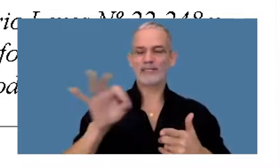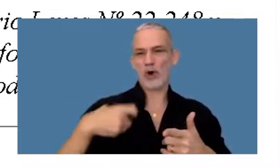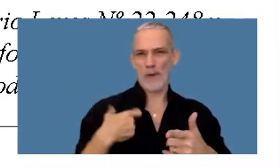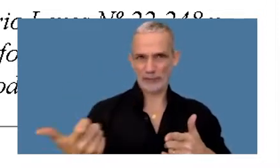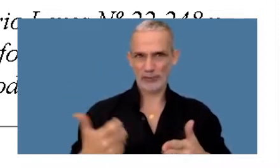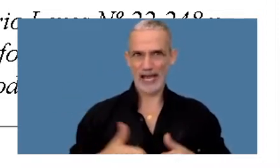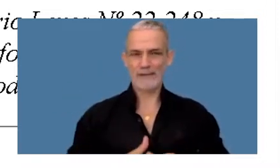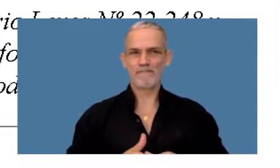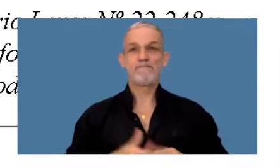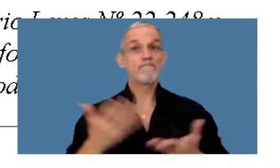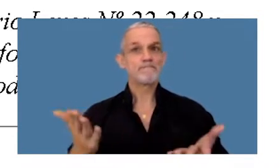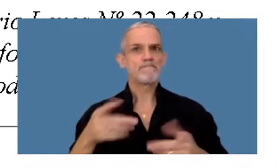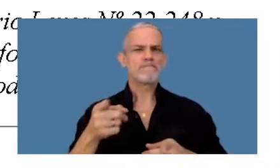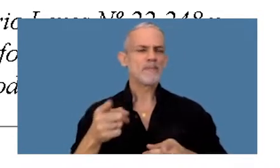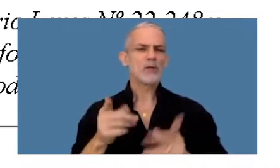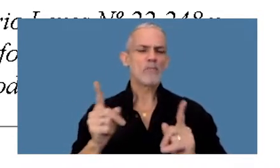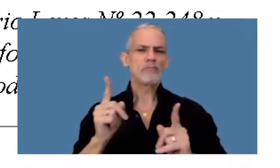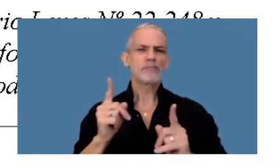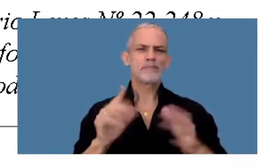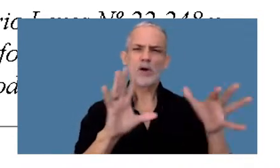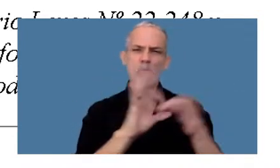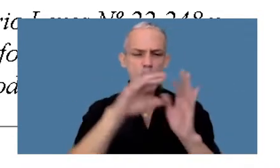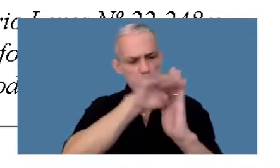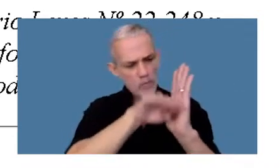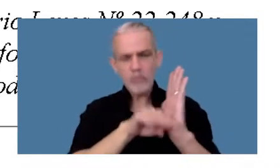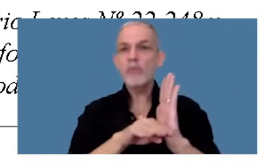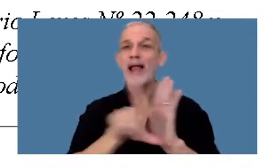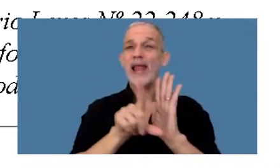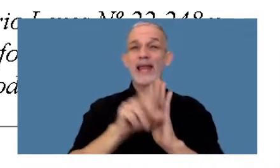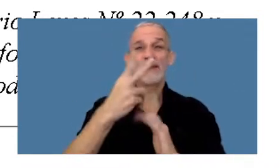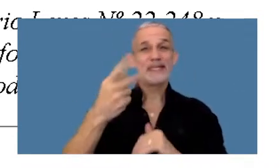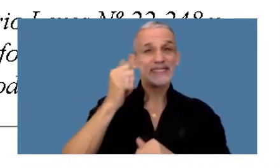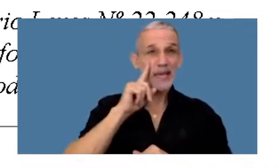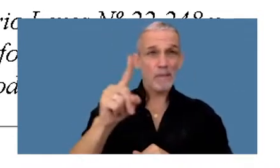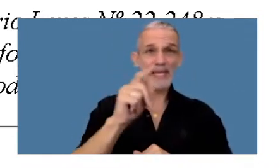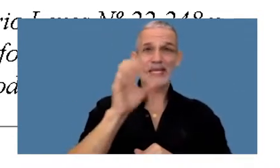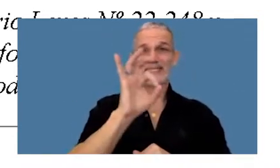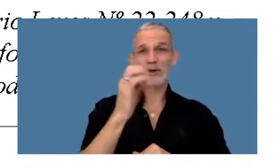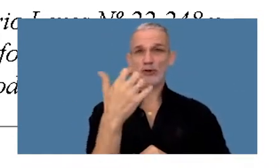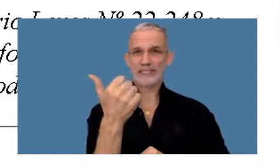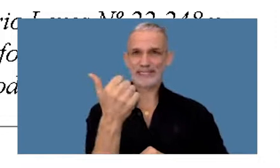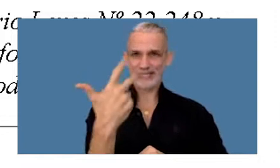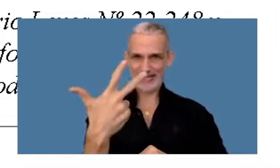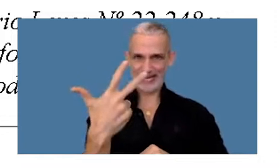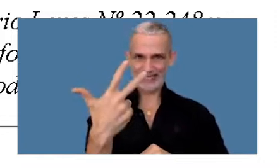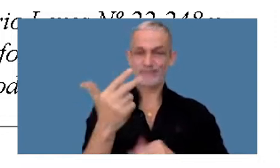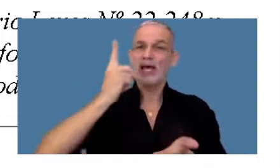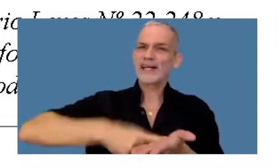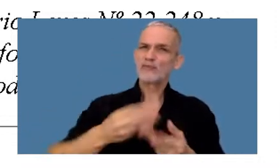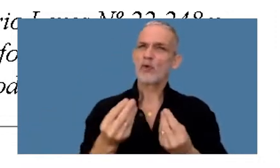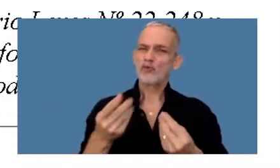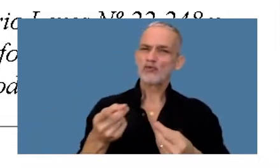social. Esto siguiendo los lineamientos de la ley 26.063. Esta resolución